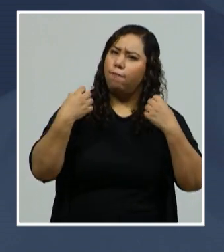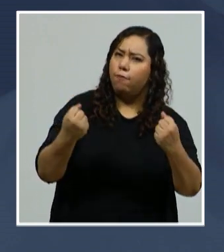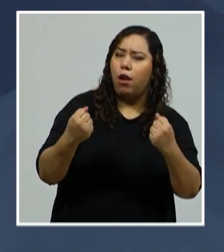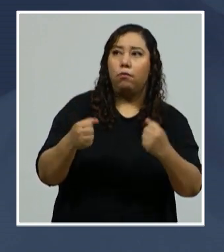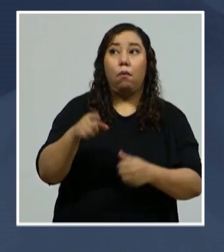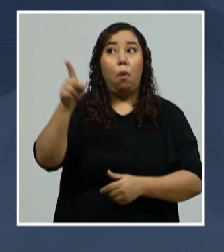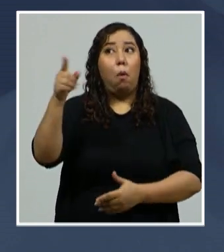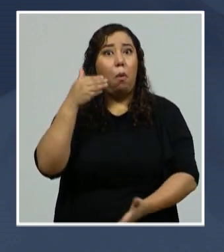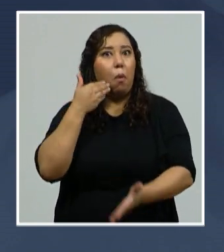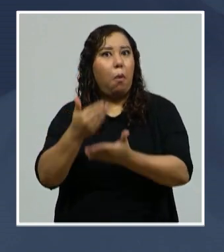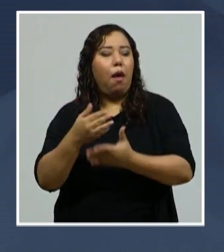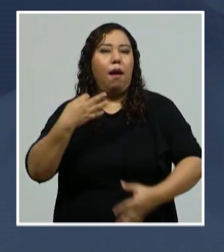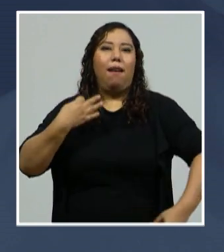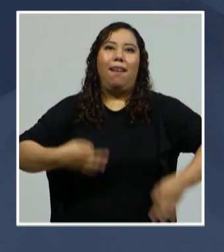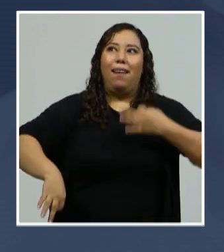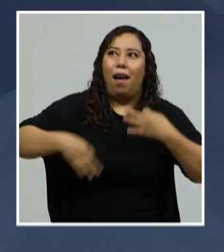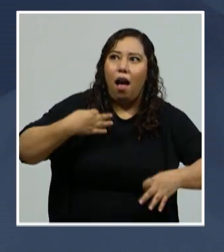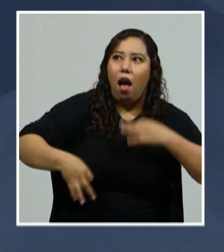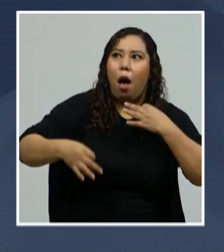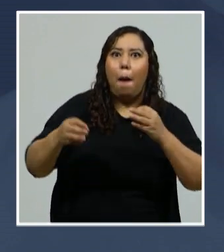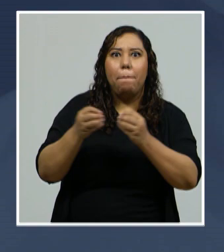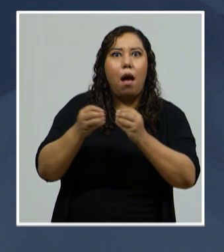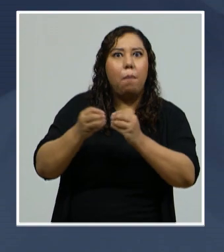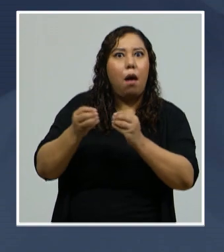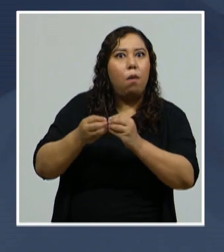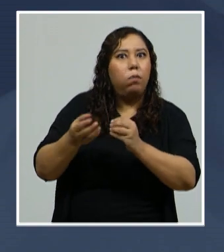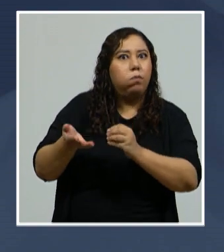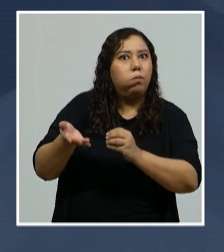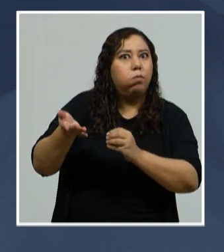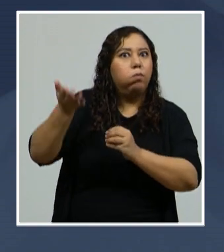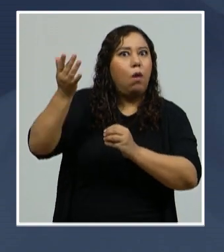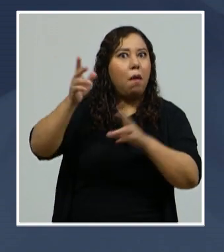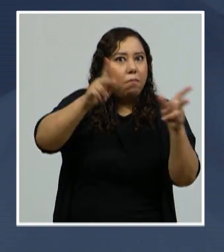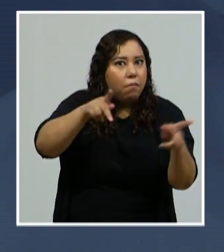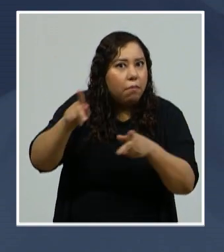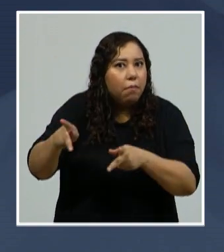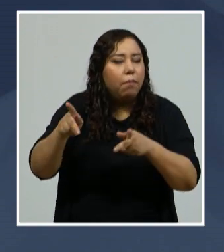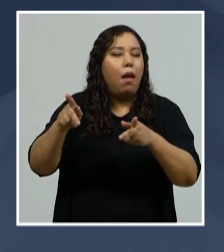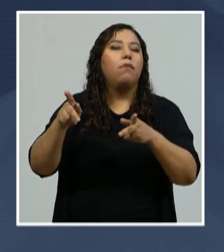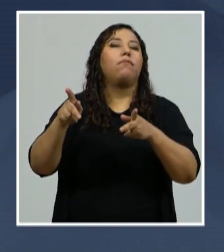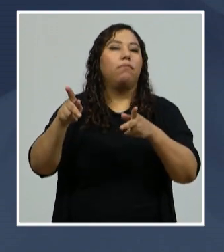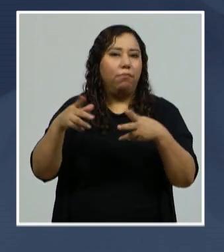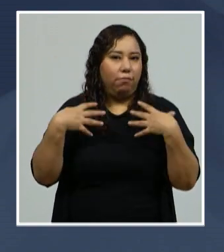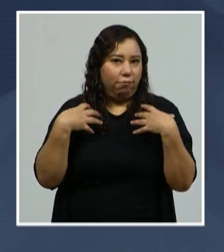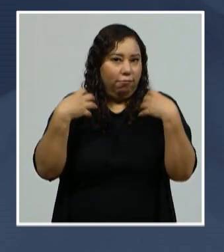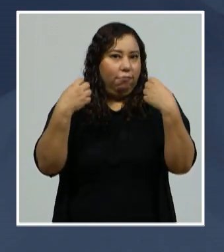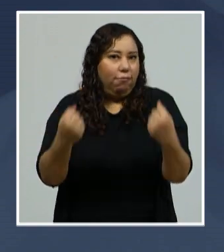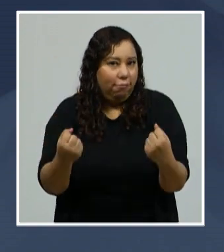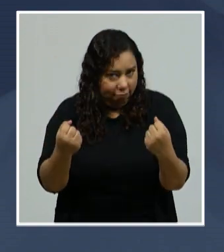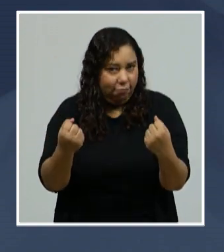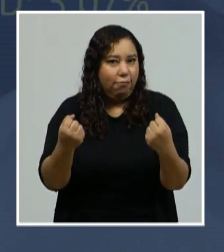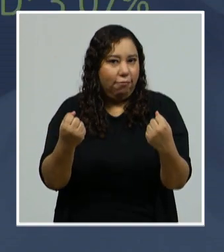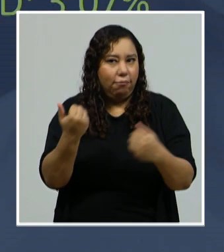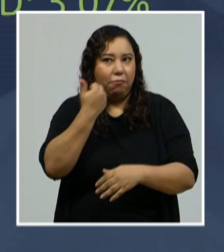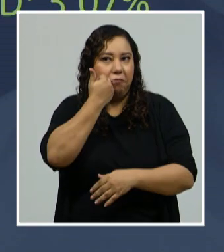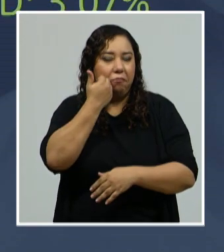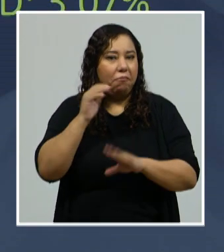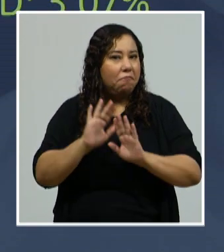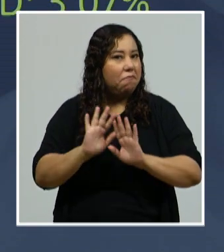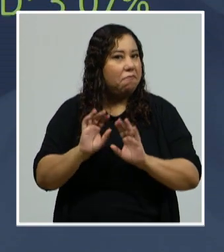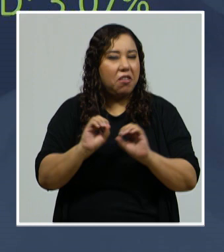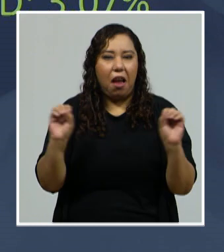alentadora. alegra 25,728 familias hondureños y hondureñas que han vencido esta enfermedad.